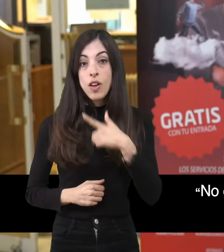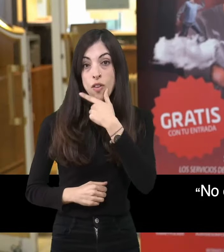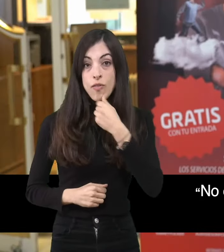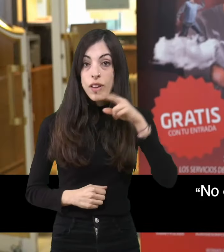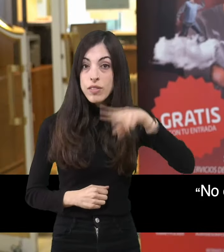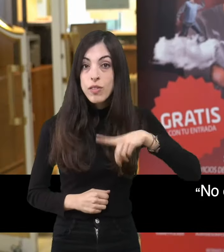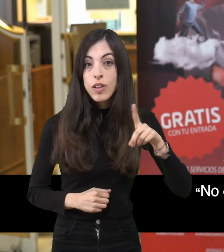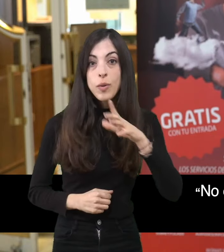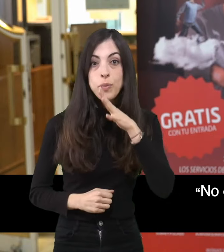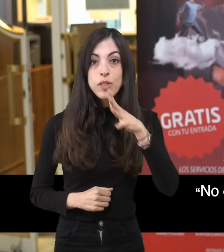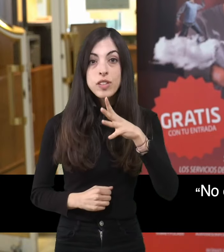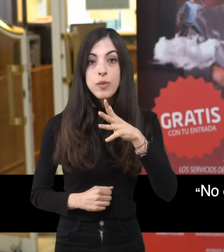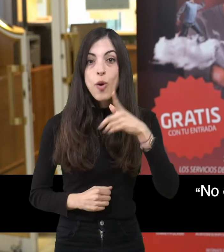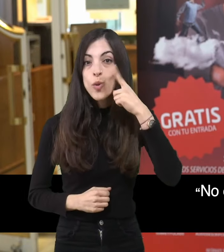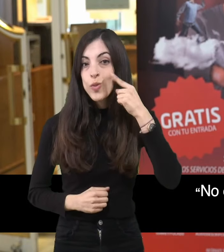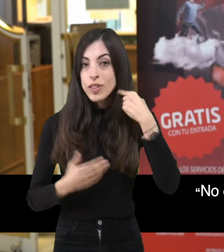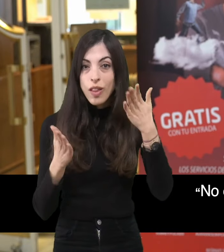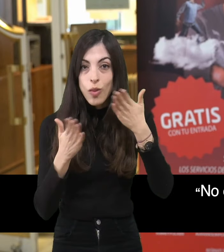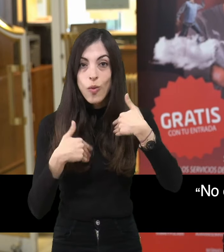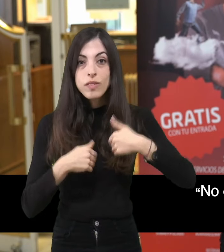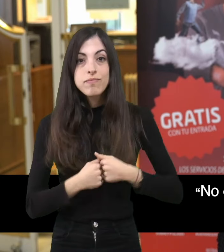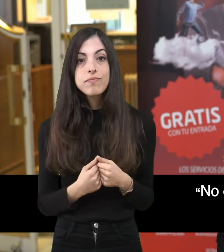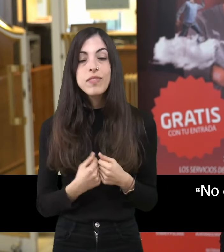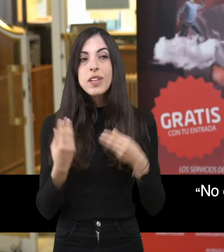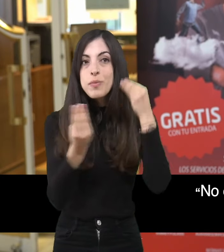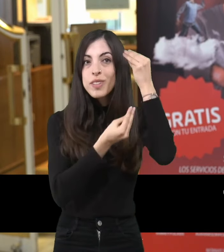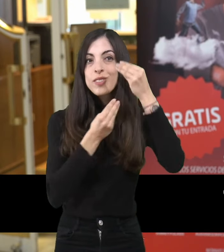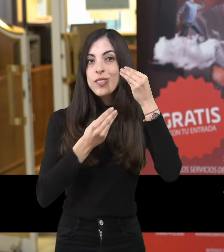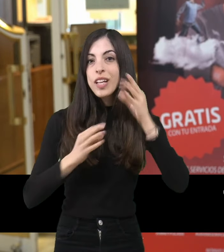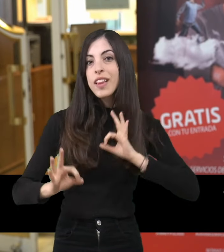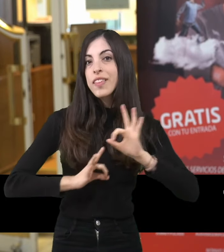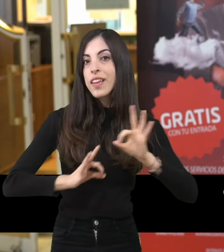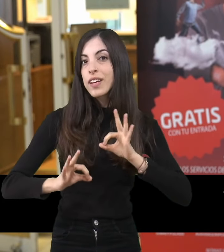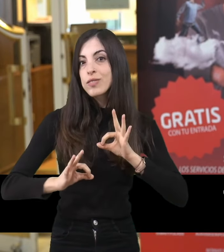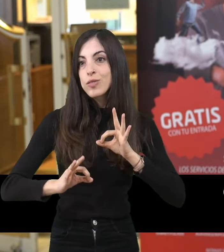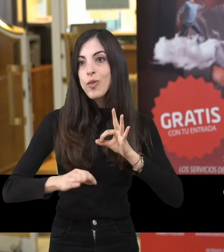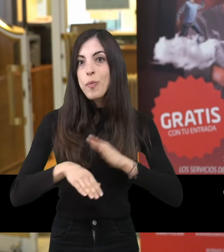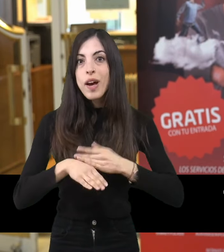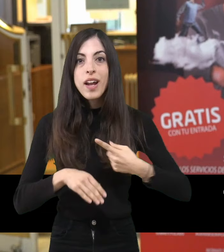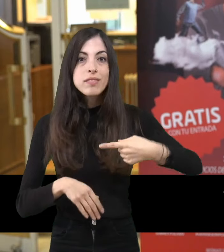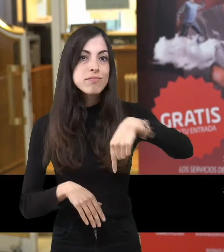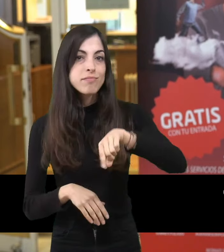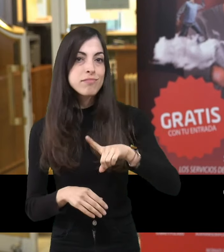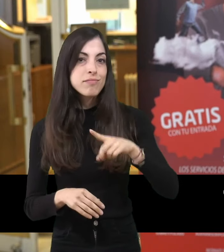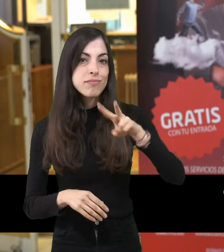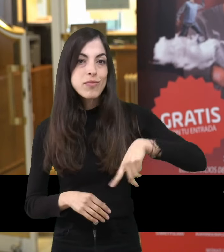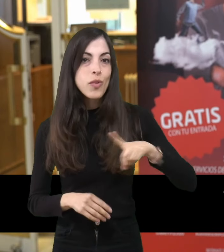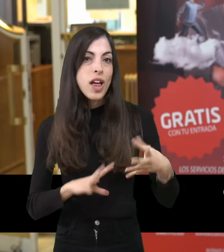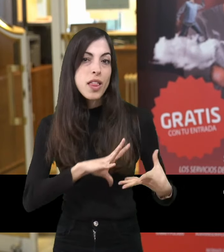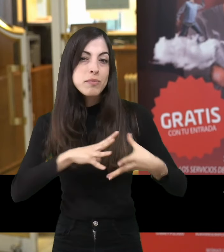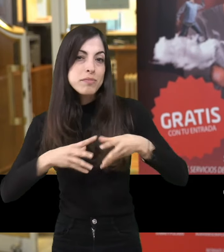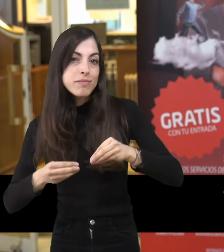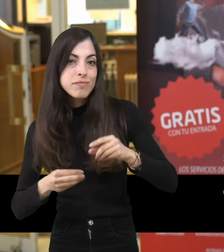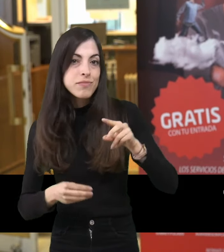No es fácil, por lo que he comentado antes, como no tienen la rutina, ellos piensan que el teatro no es para ellos,